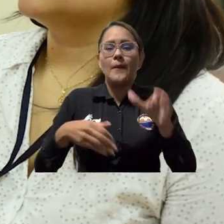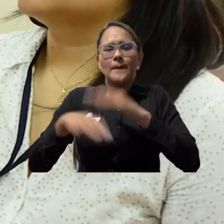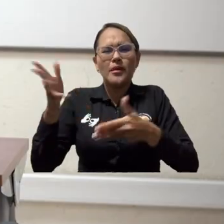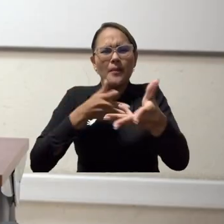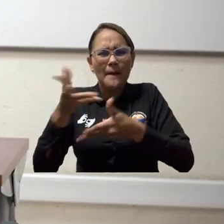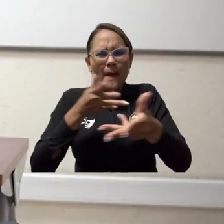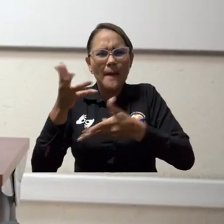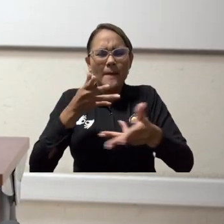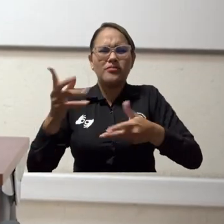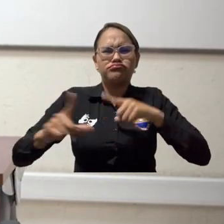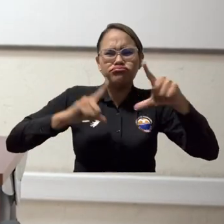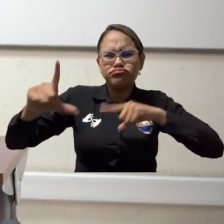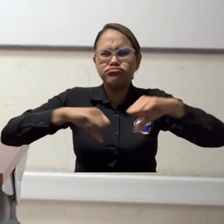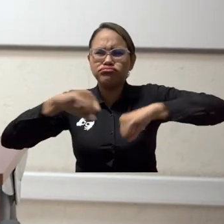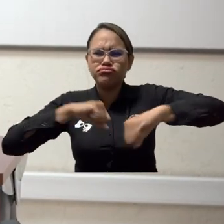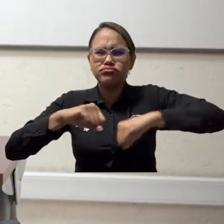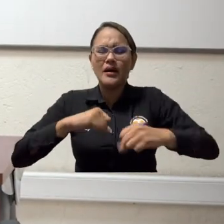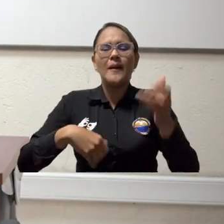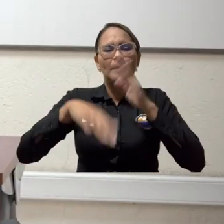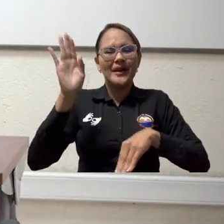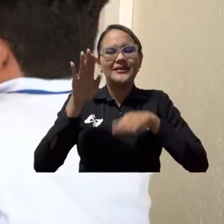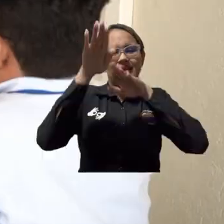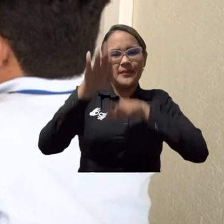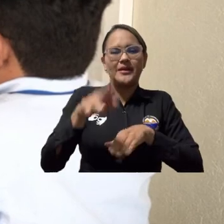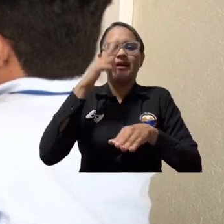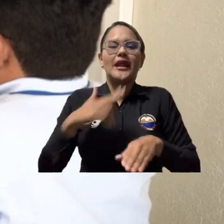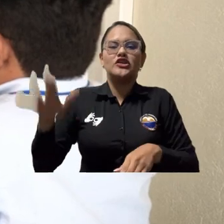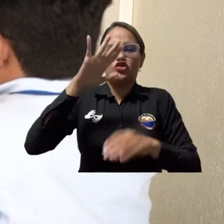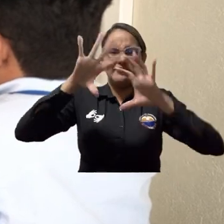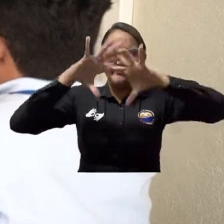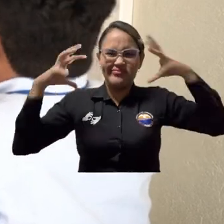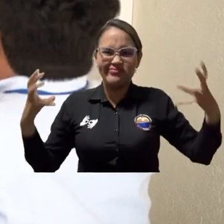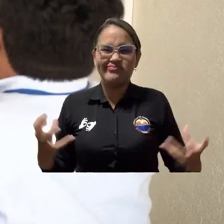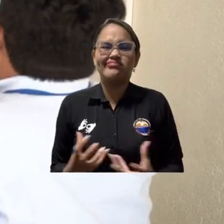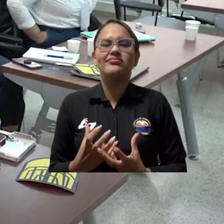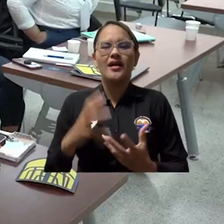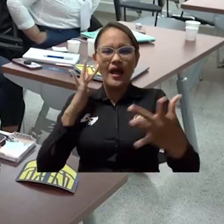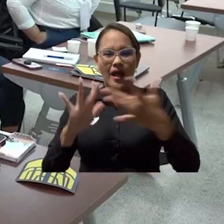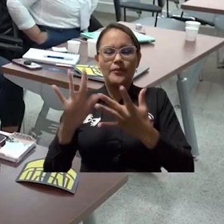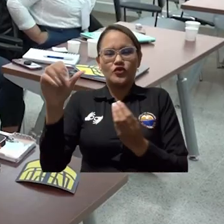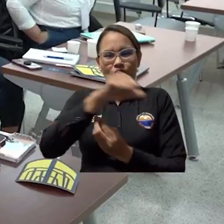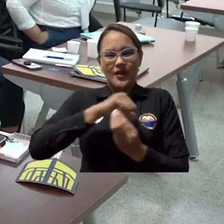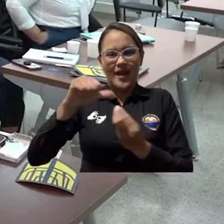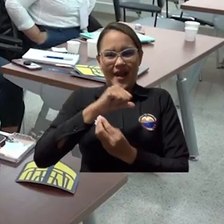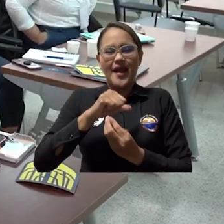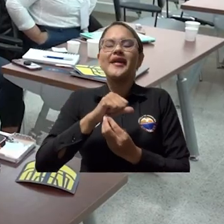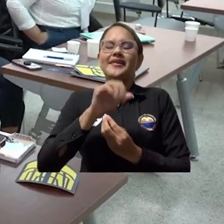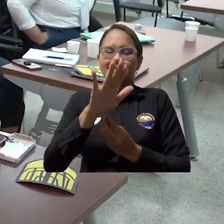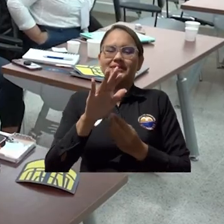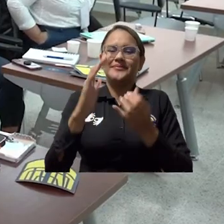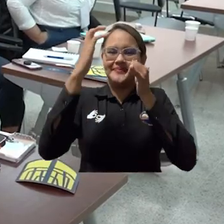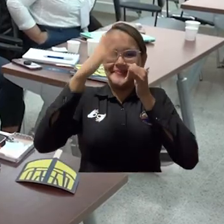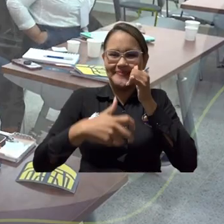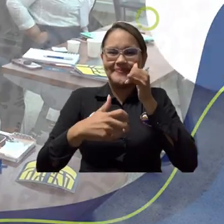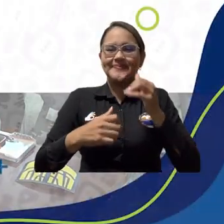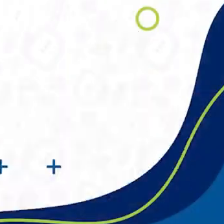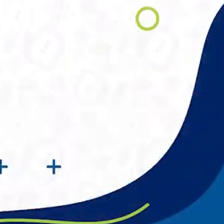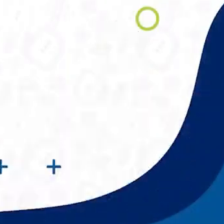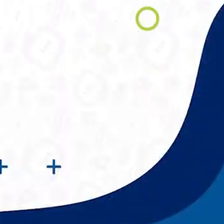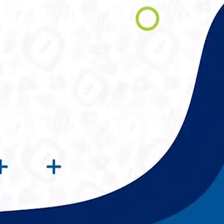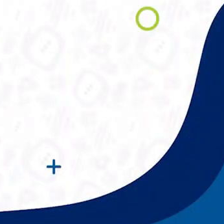a través del liderazgo de sus instituciones miembro y la representación activa en el contexto nacional y global de esta área del conocimiento.